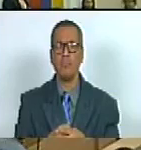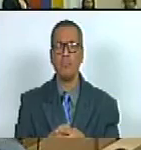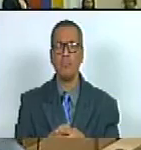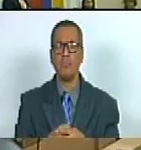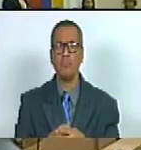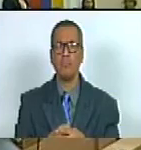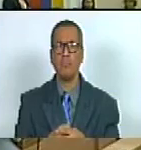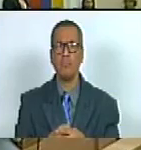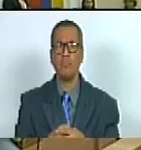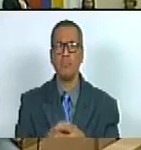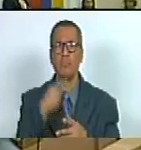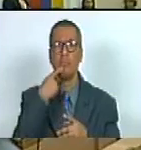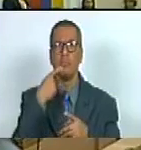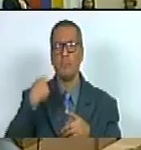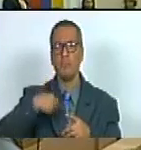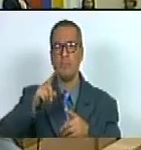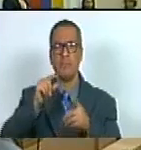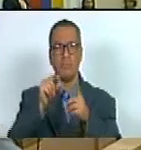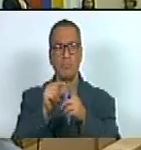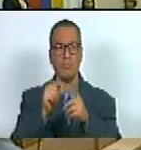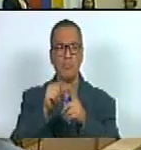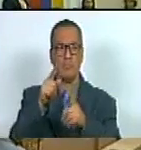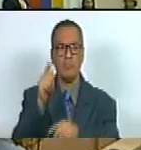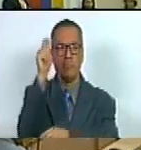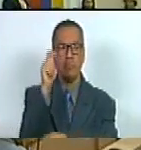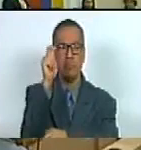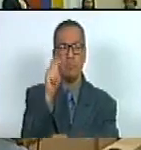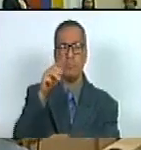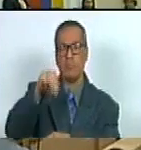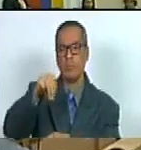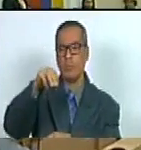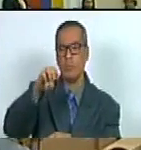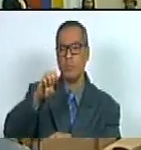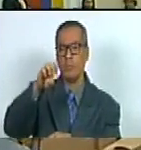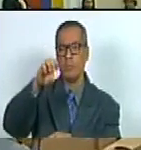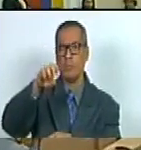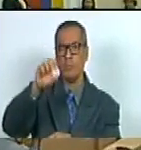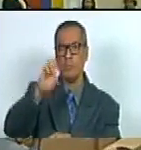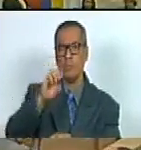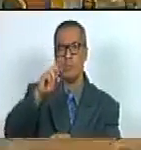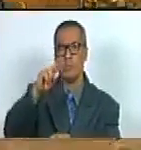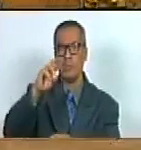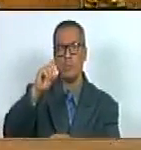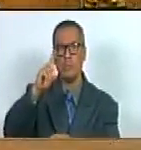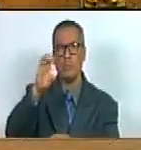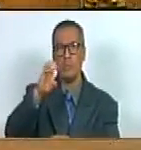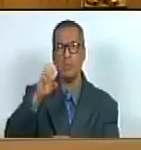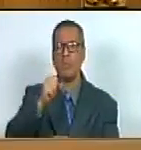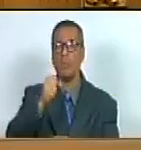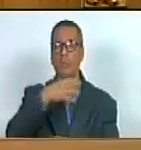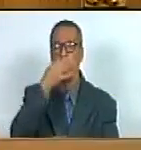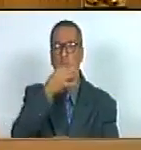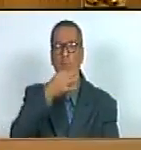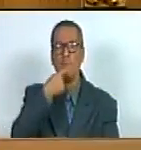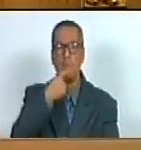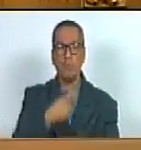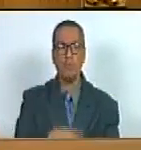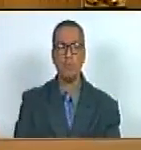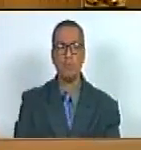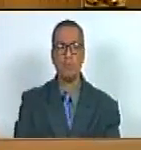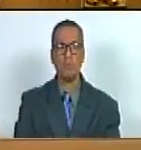tiene la palabra la diputada Mercedes Sánchez bueno buenas tardes